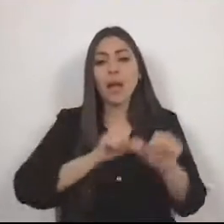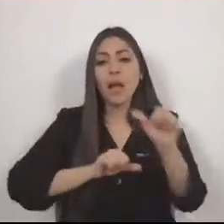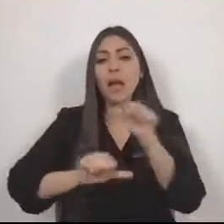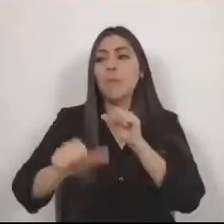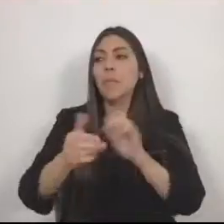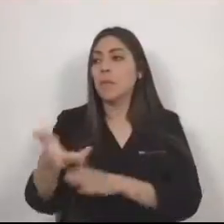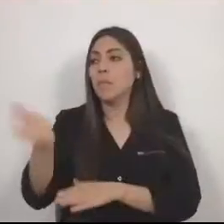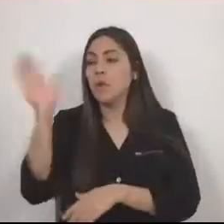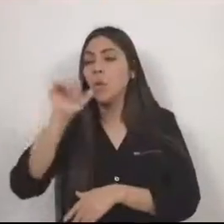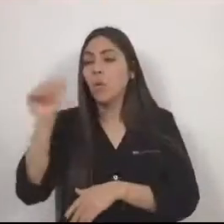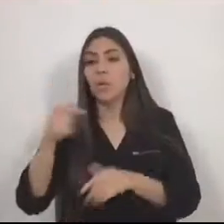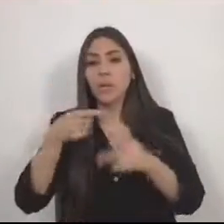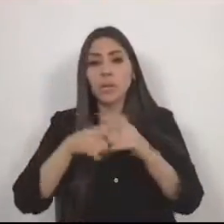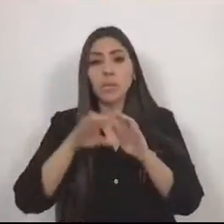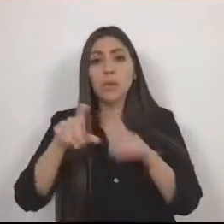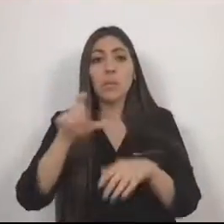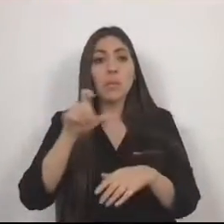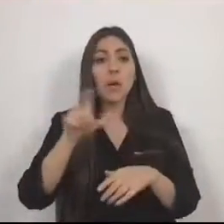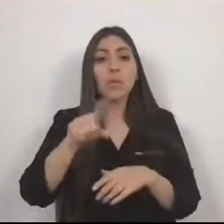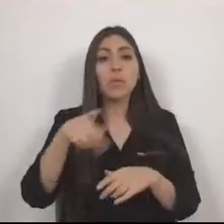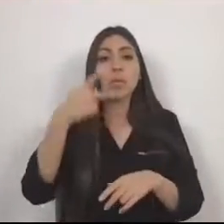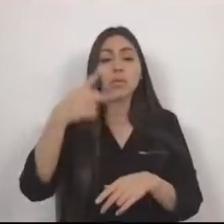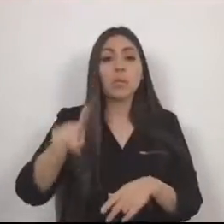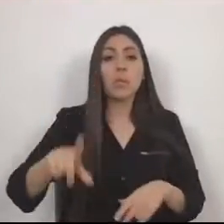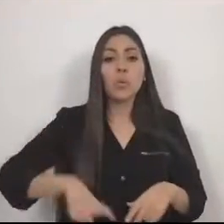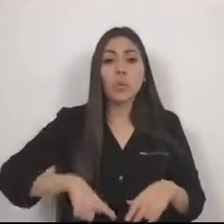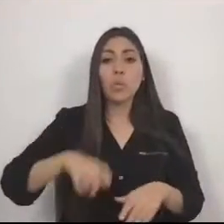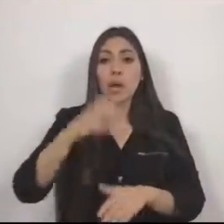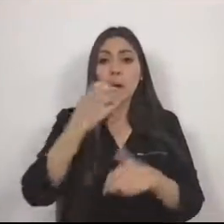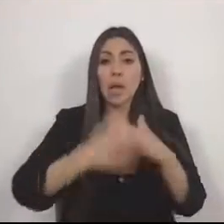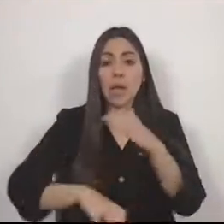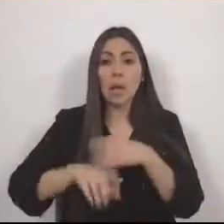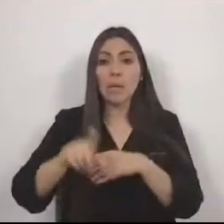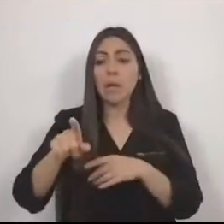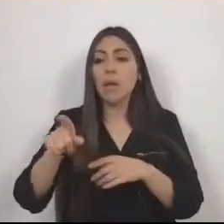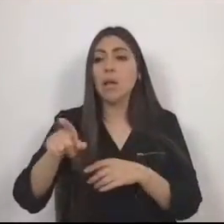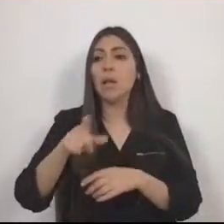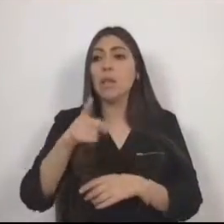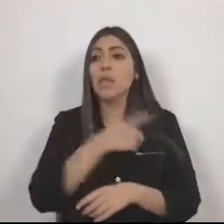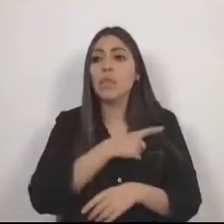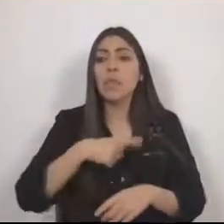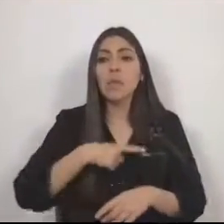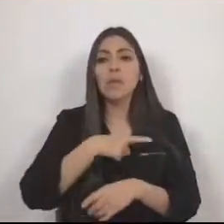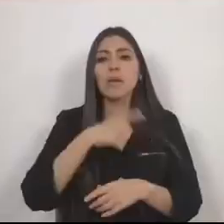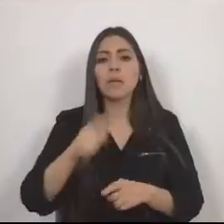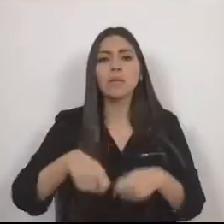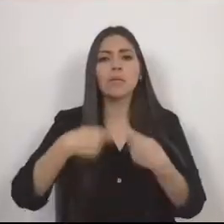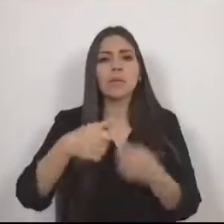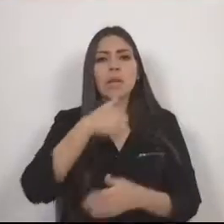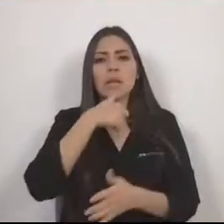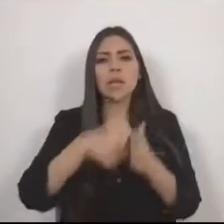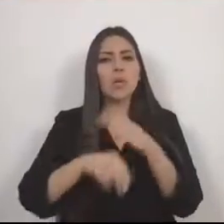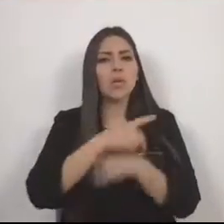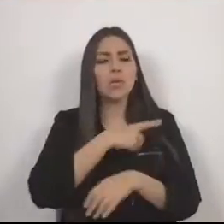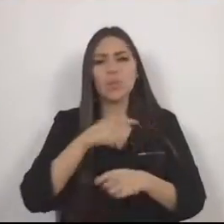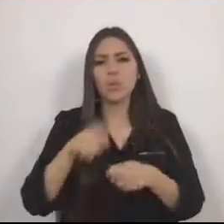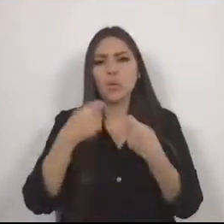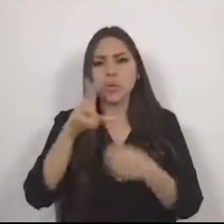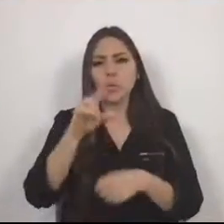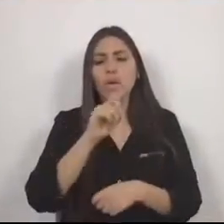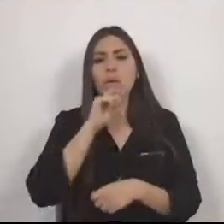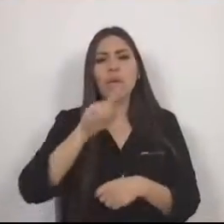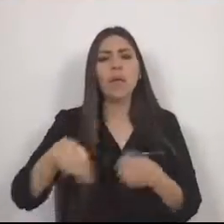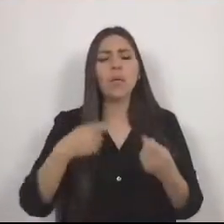periodo con adeudos a proveedores no reciban su carta de no deudo. Así como los servidores públicos que no liquiden